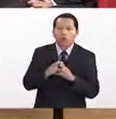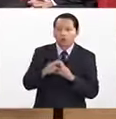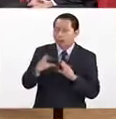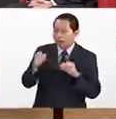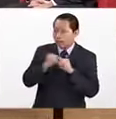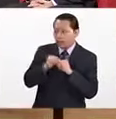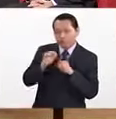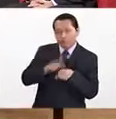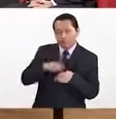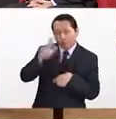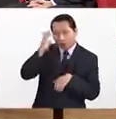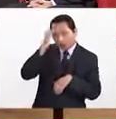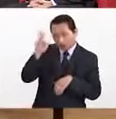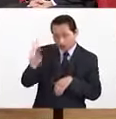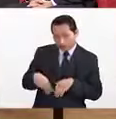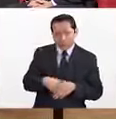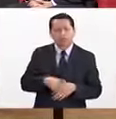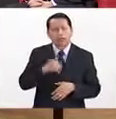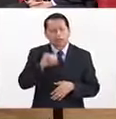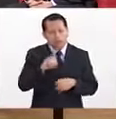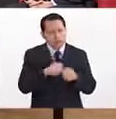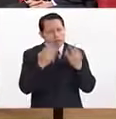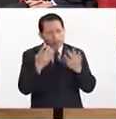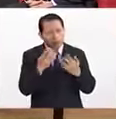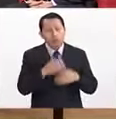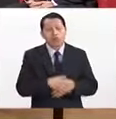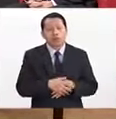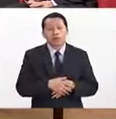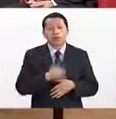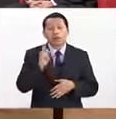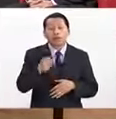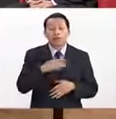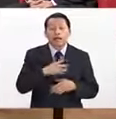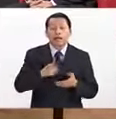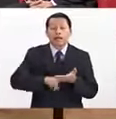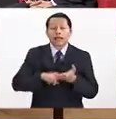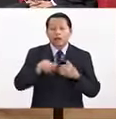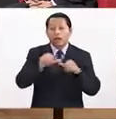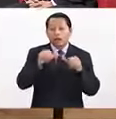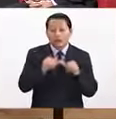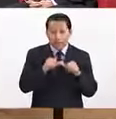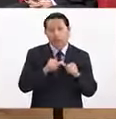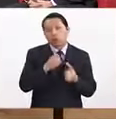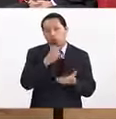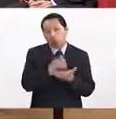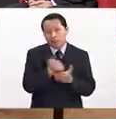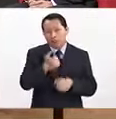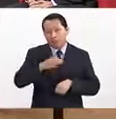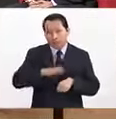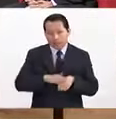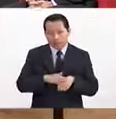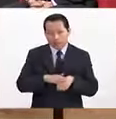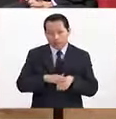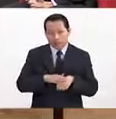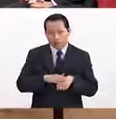instituciones más reconocidas, ¿no? Claro. Dentro del área económico-administrativas,